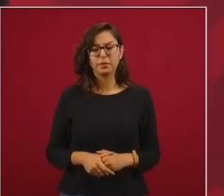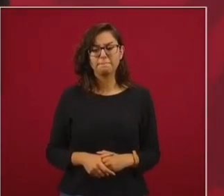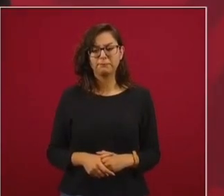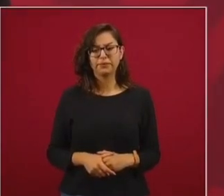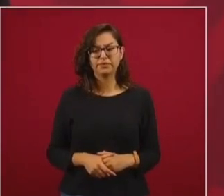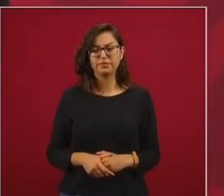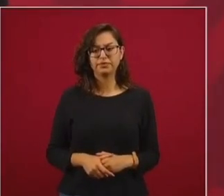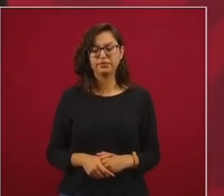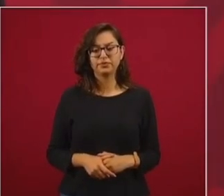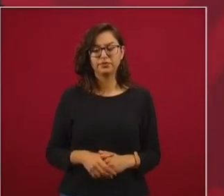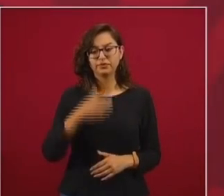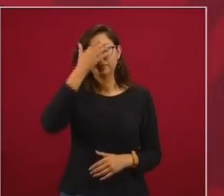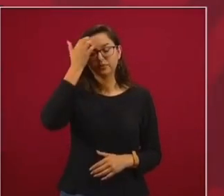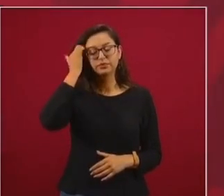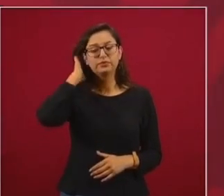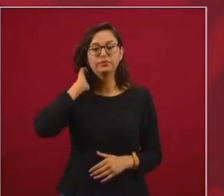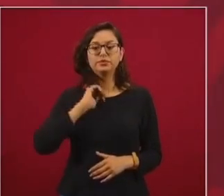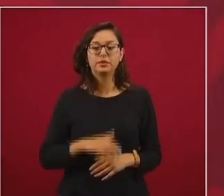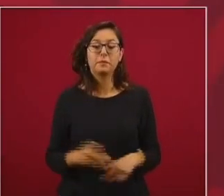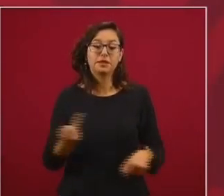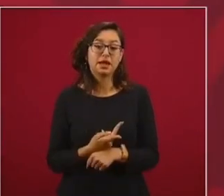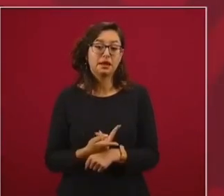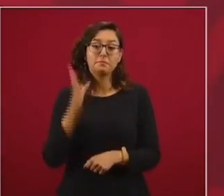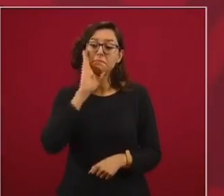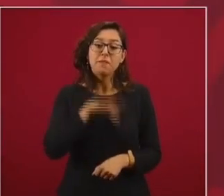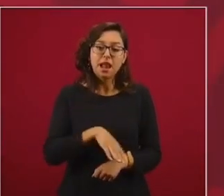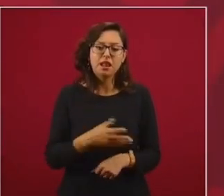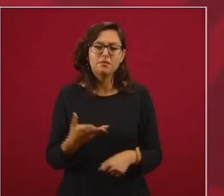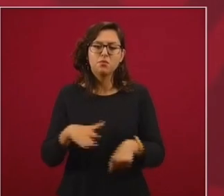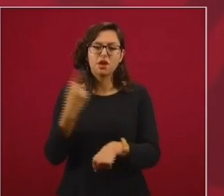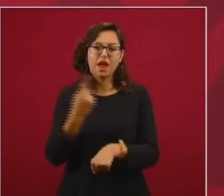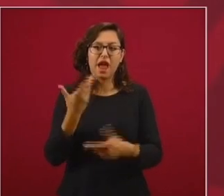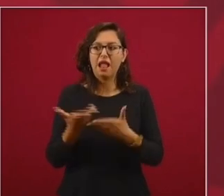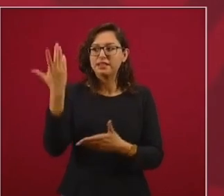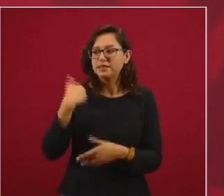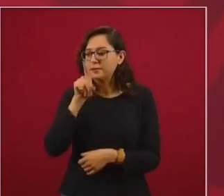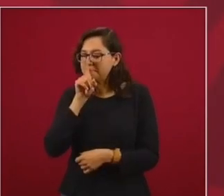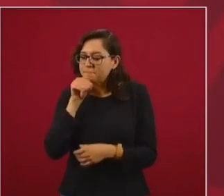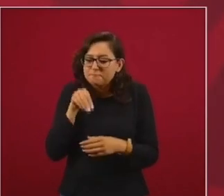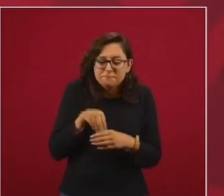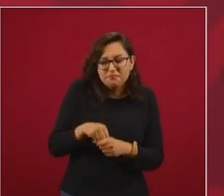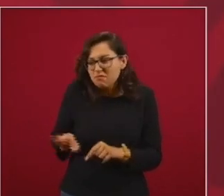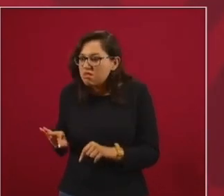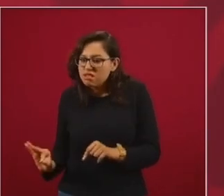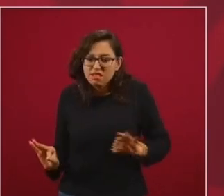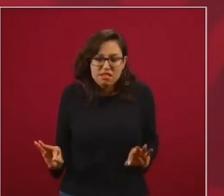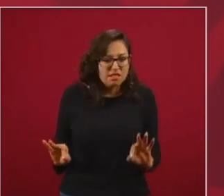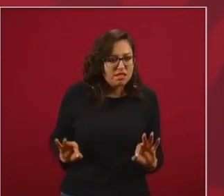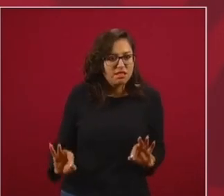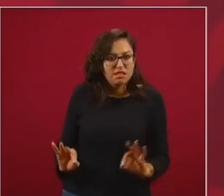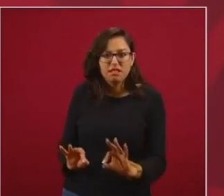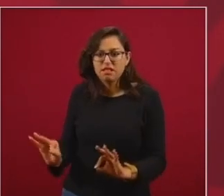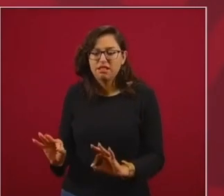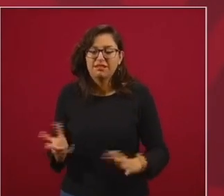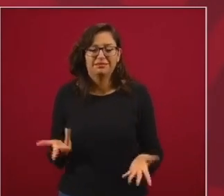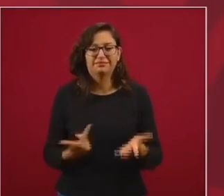en el anonimato, haciendo labor de zapa, sin transparencia,